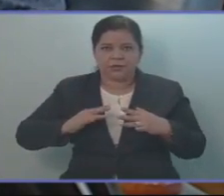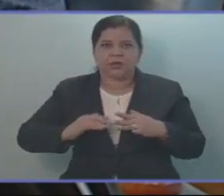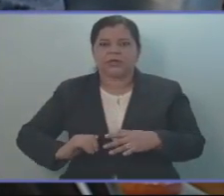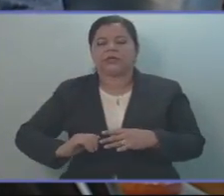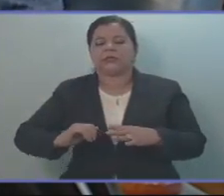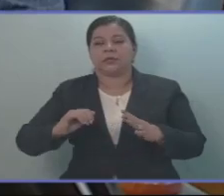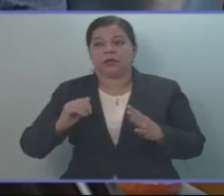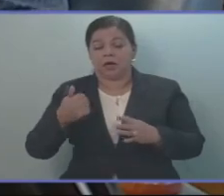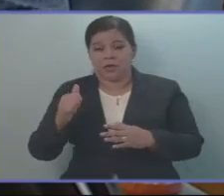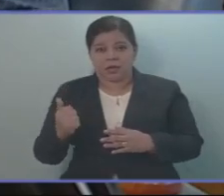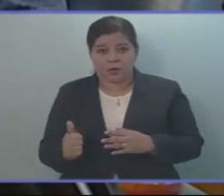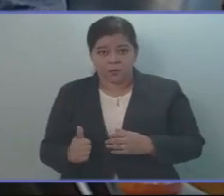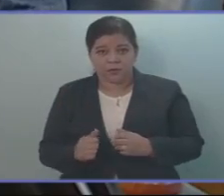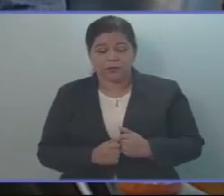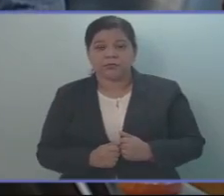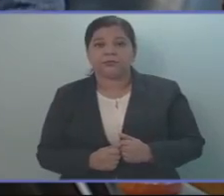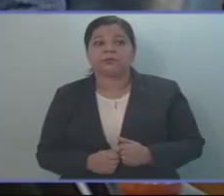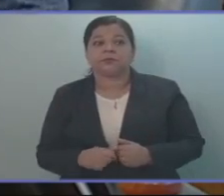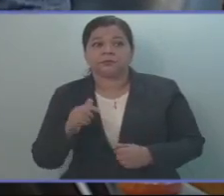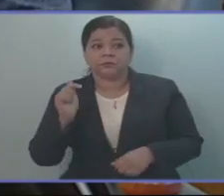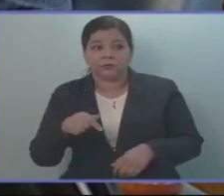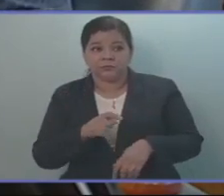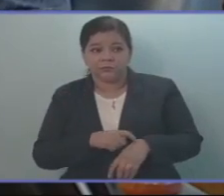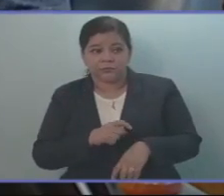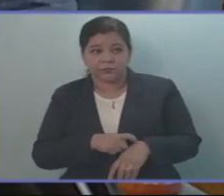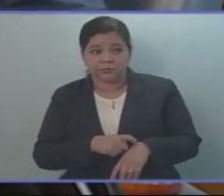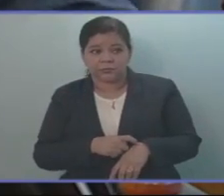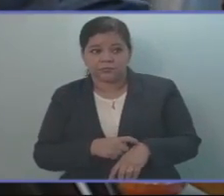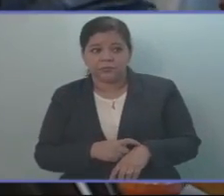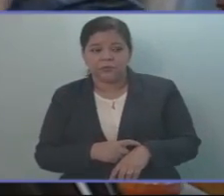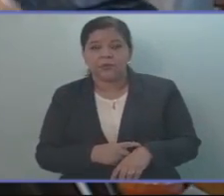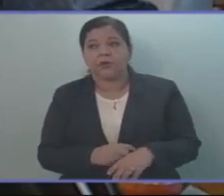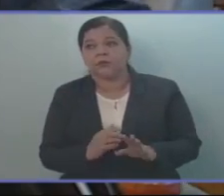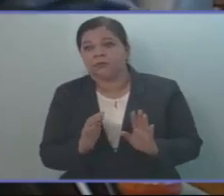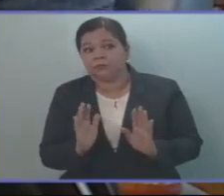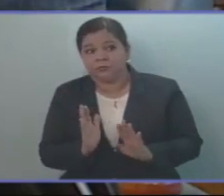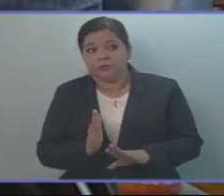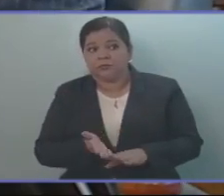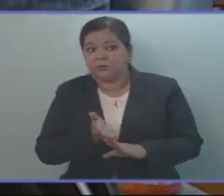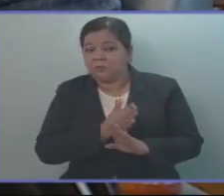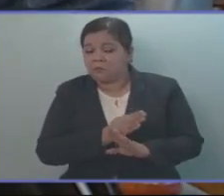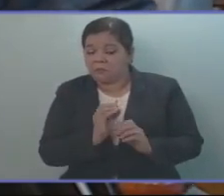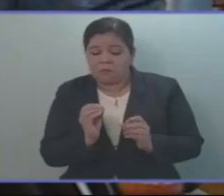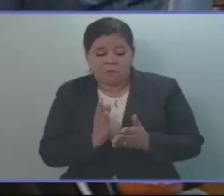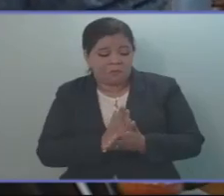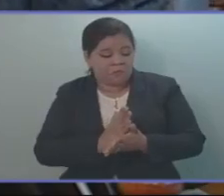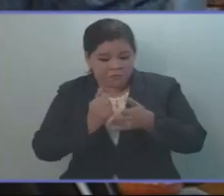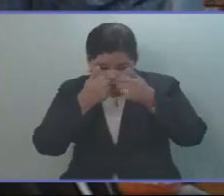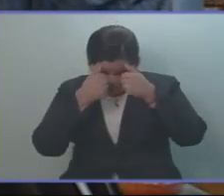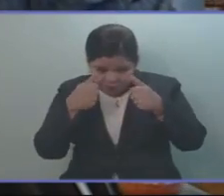agosto, en el momento aquel en que no se aprobó este